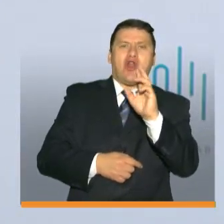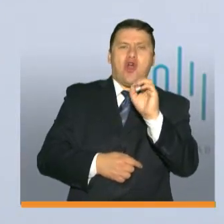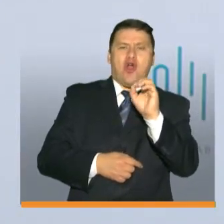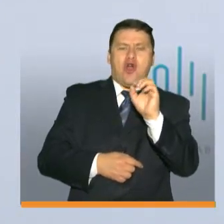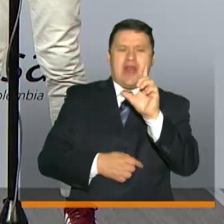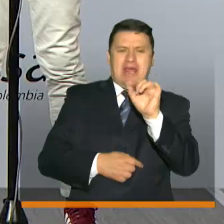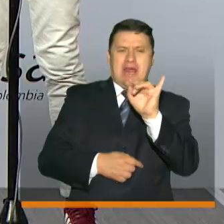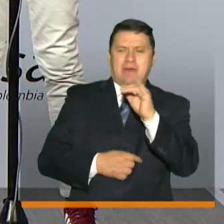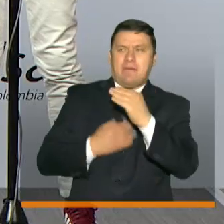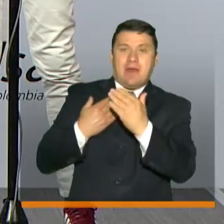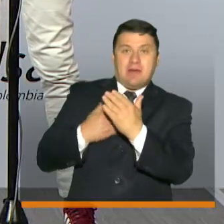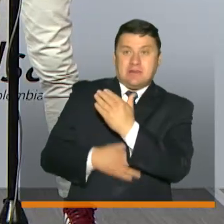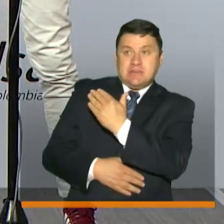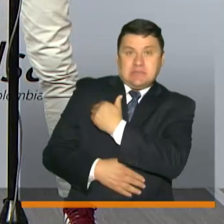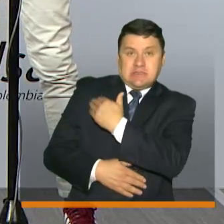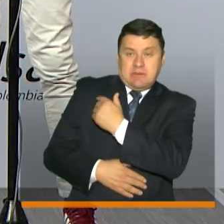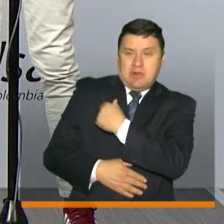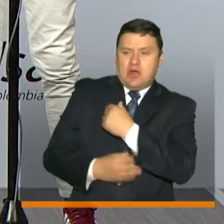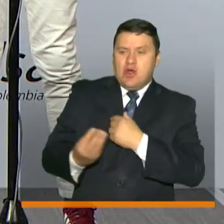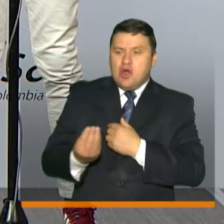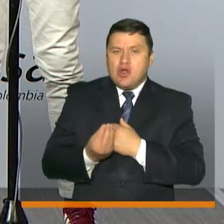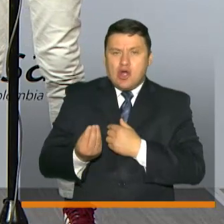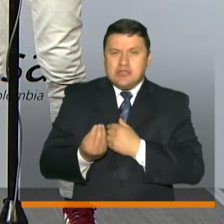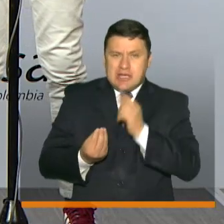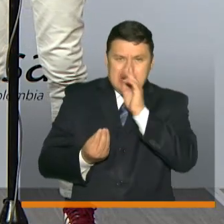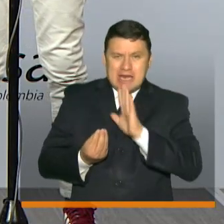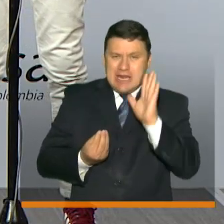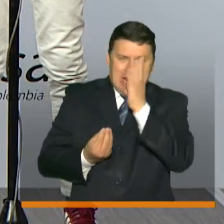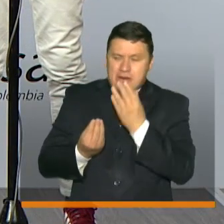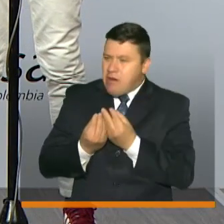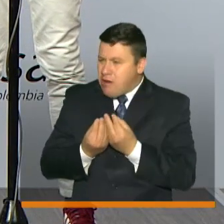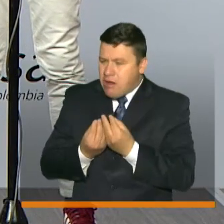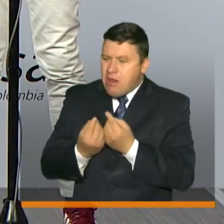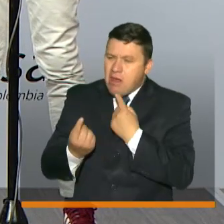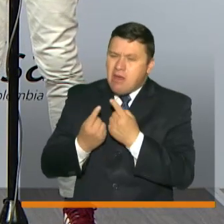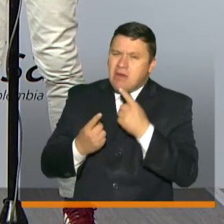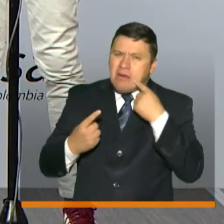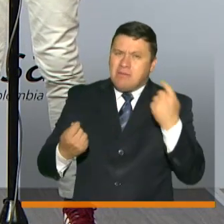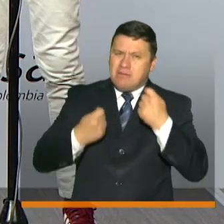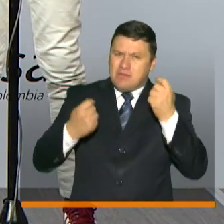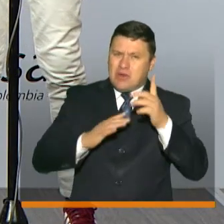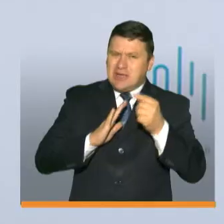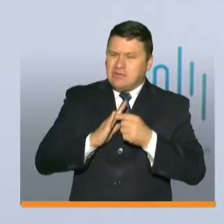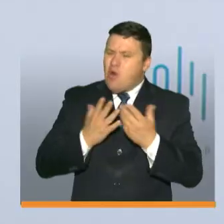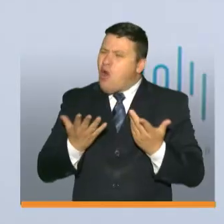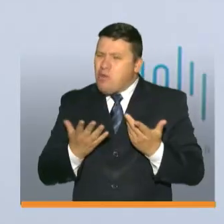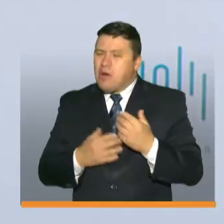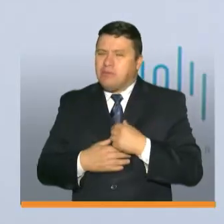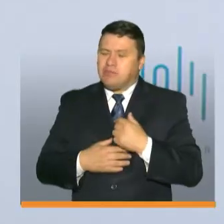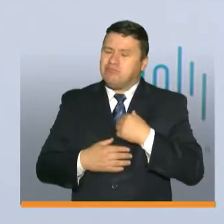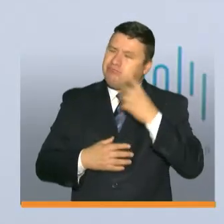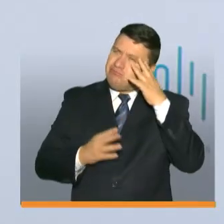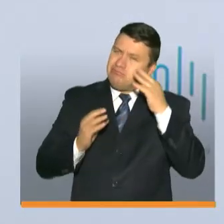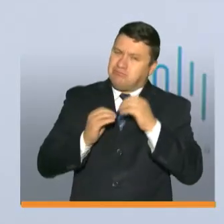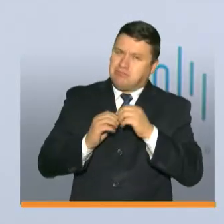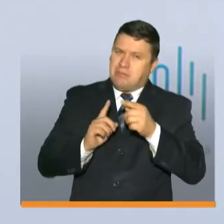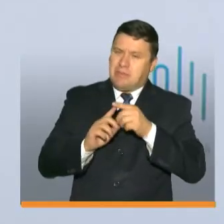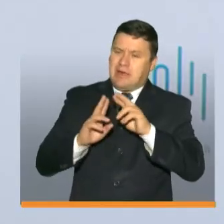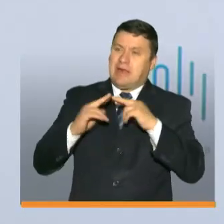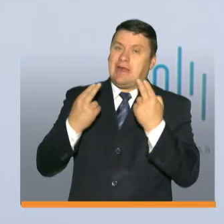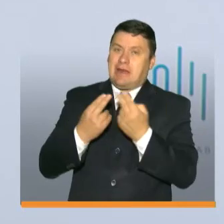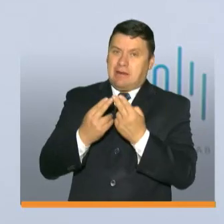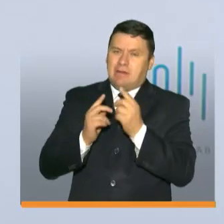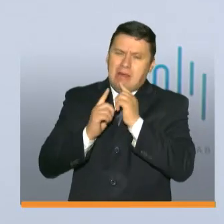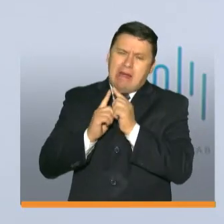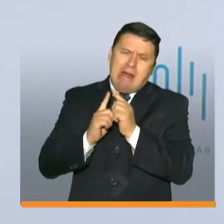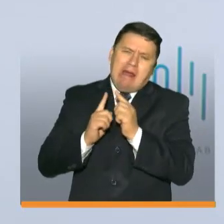nos hizo llamado el Consejo Gremial Nacional para que conversáramos sobre la campaña en la primera dama. Me acuerdo perfectamente que fue una reunión larga,